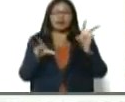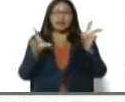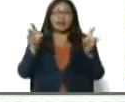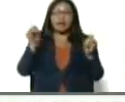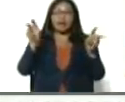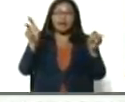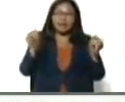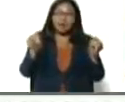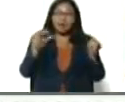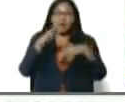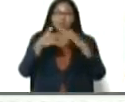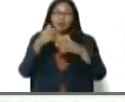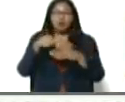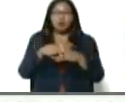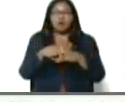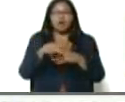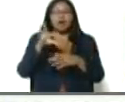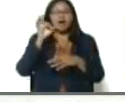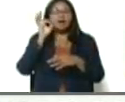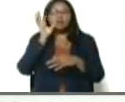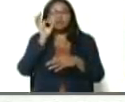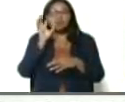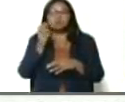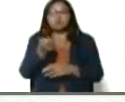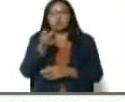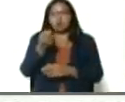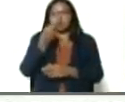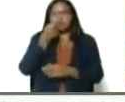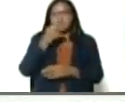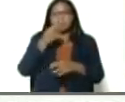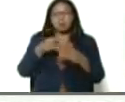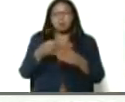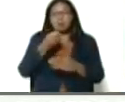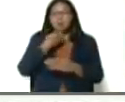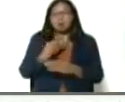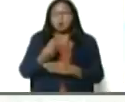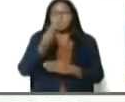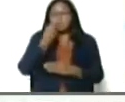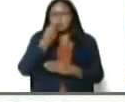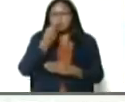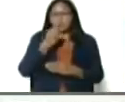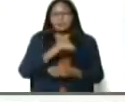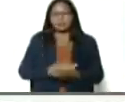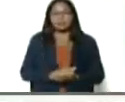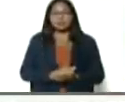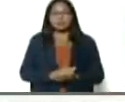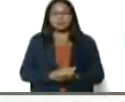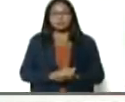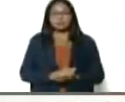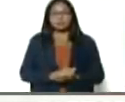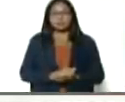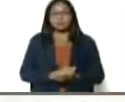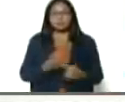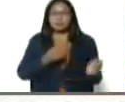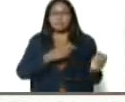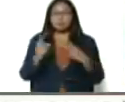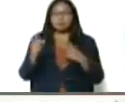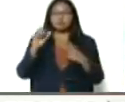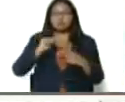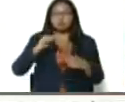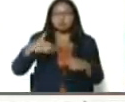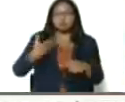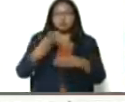poco, en este país, lo consumimos, pero sí, es apeticible, para el elemento, de la exportación, nosotros,